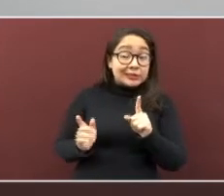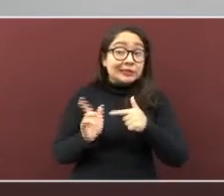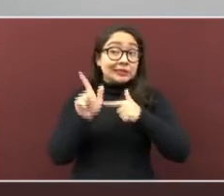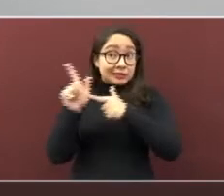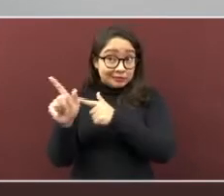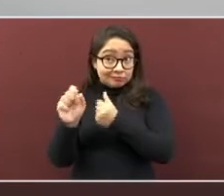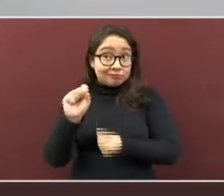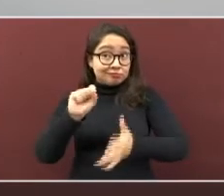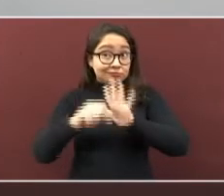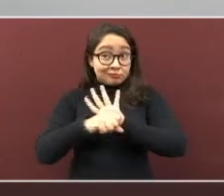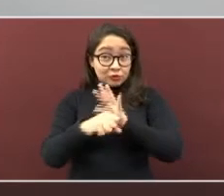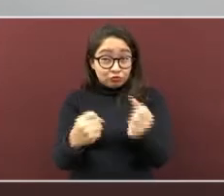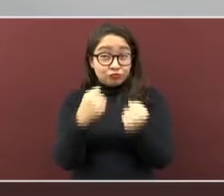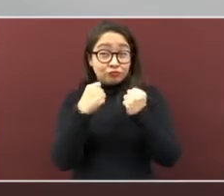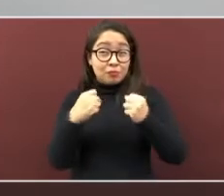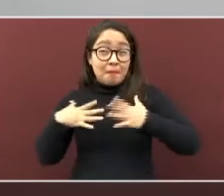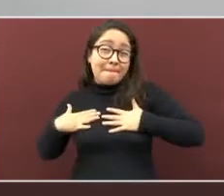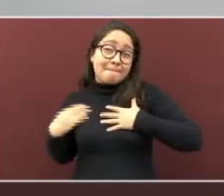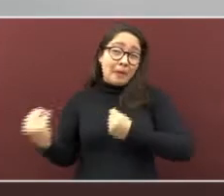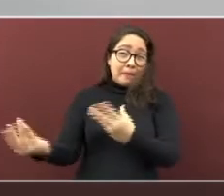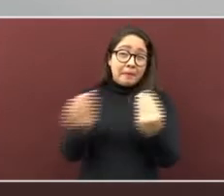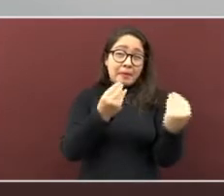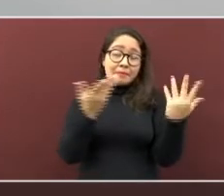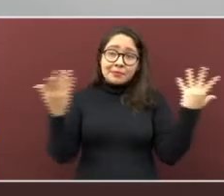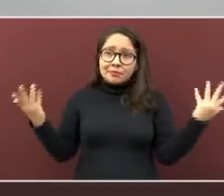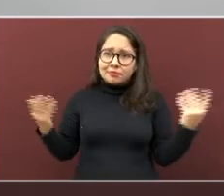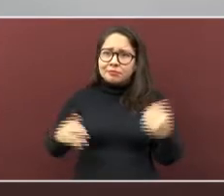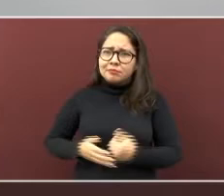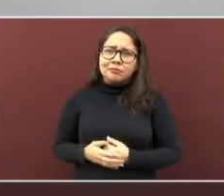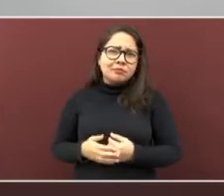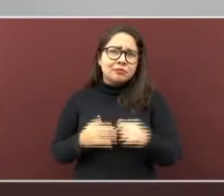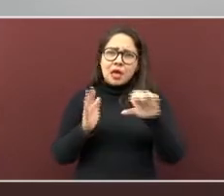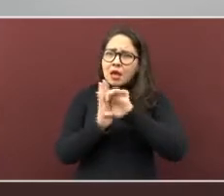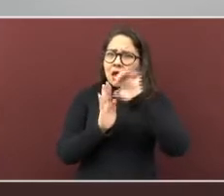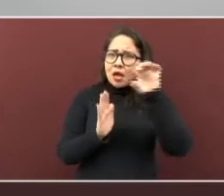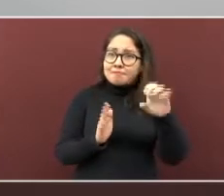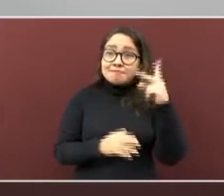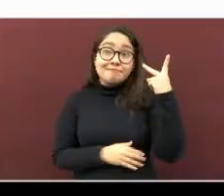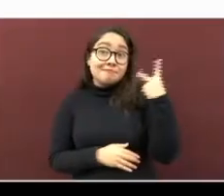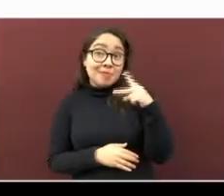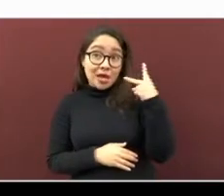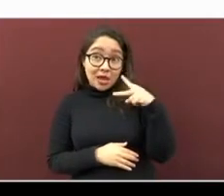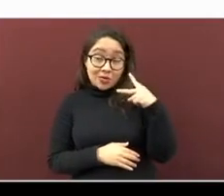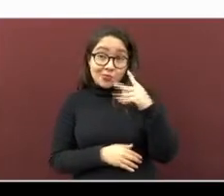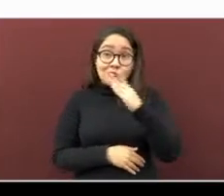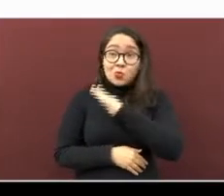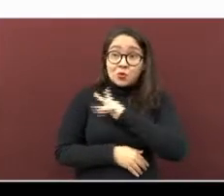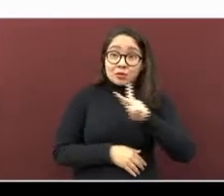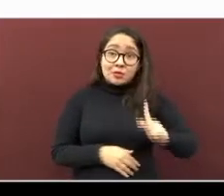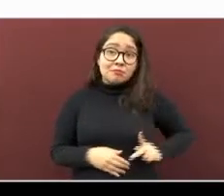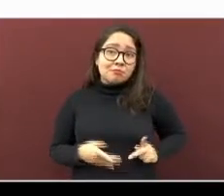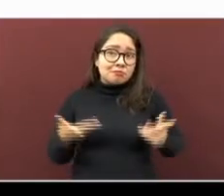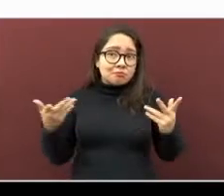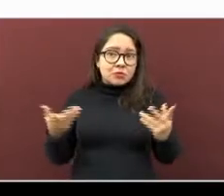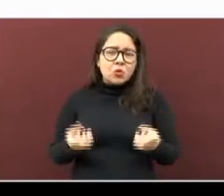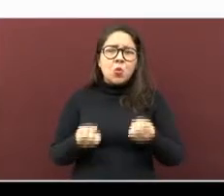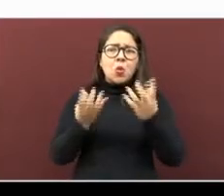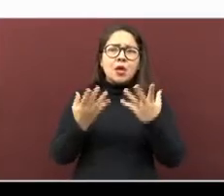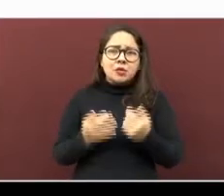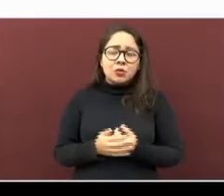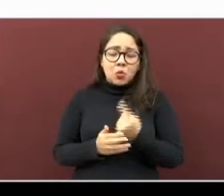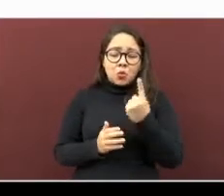continúa con mayor intensidad. Como el caso del municipio de Veracruz, con